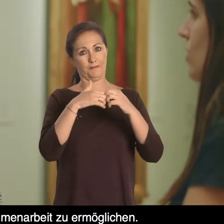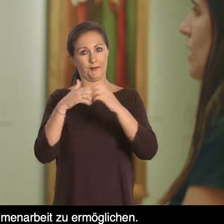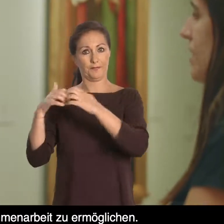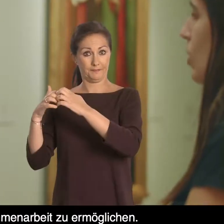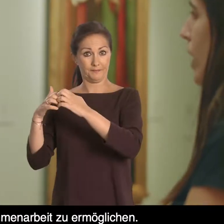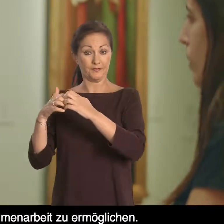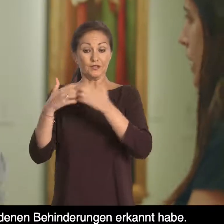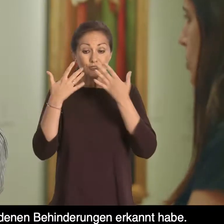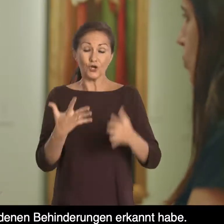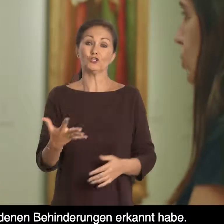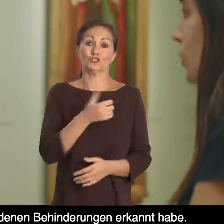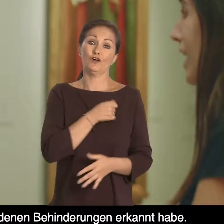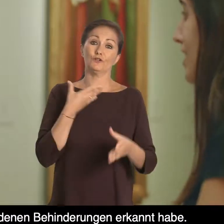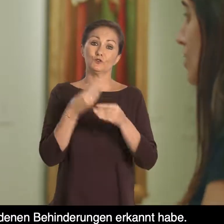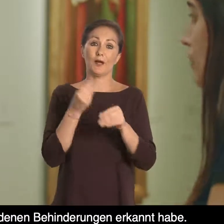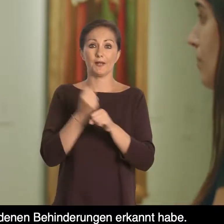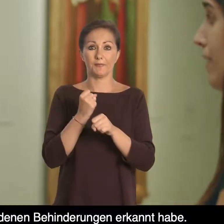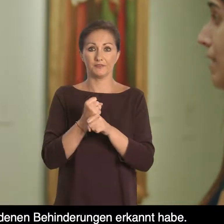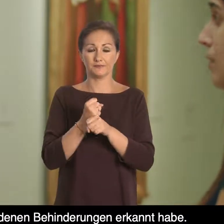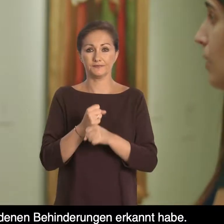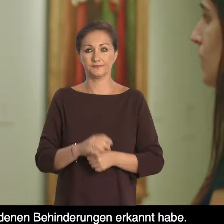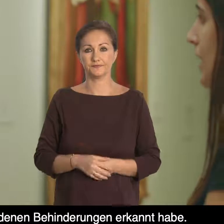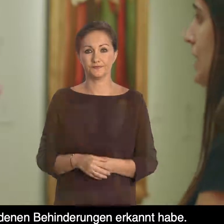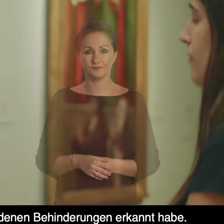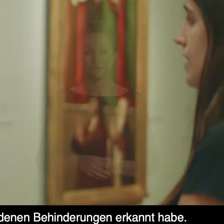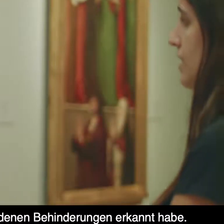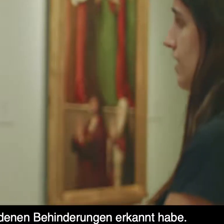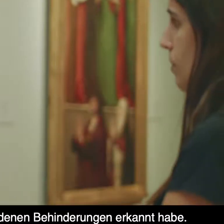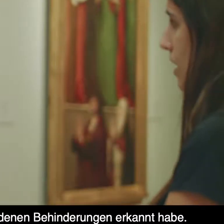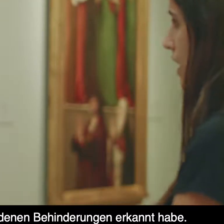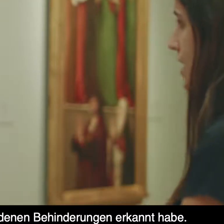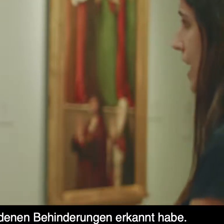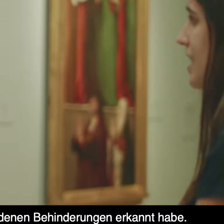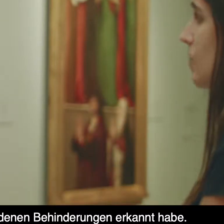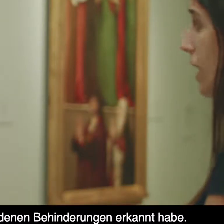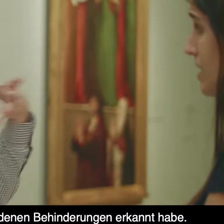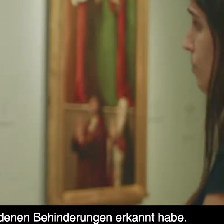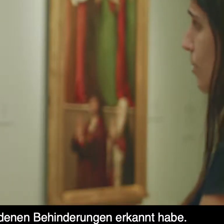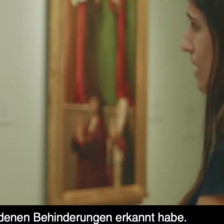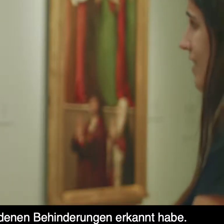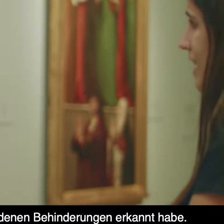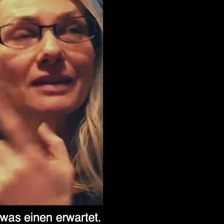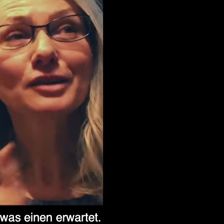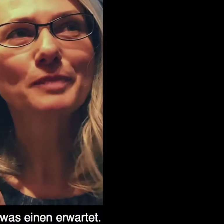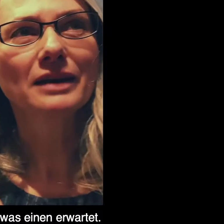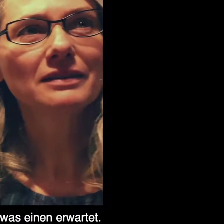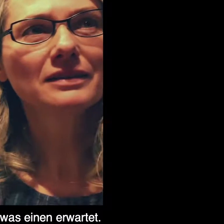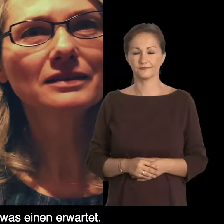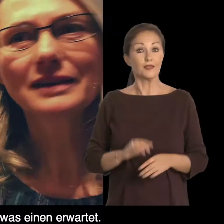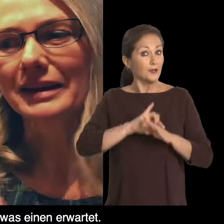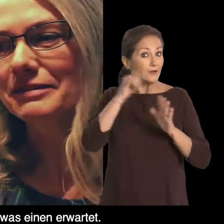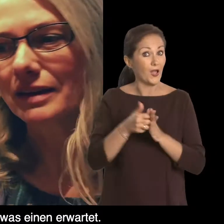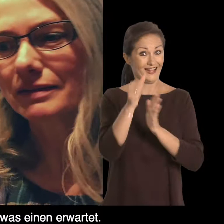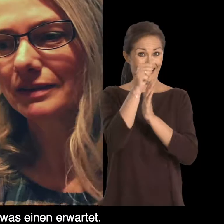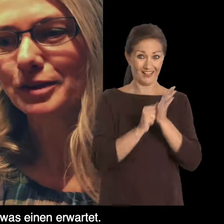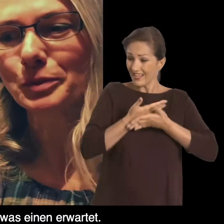proyectos en los que colaboramos juntos. Pero aquí ha sido la primera vez que me he dado cuenta de las diferentes discapacidades que hay. importante. Por un lado,